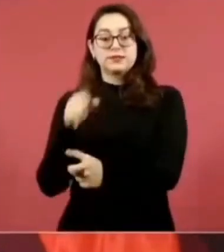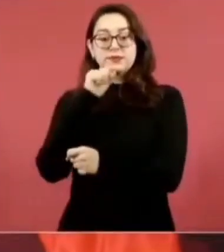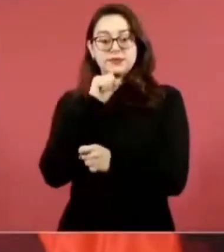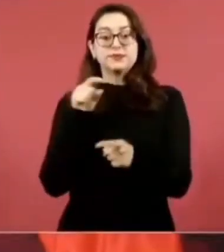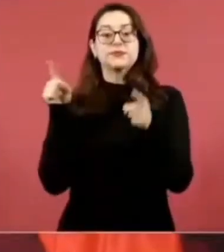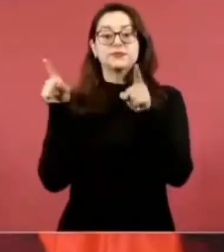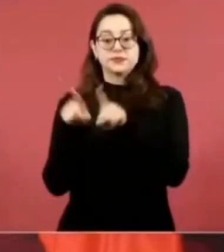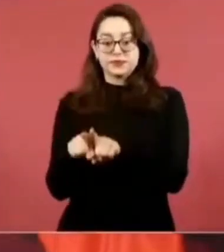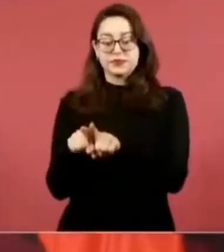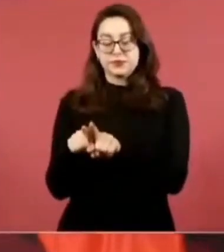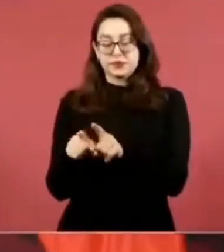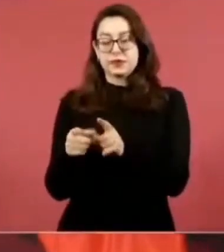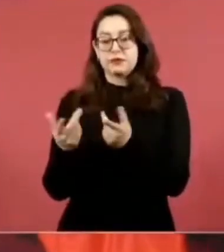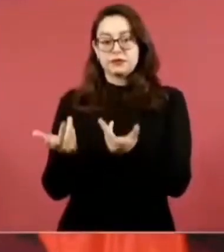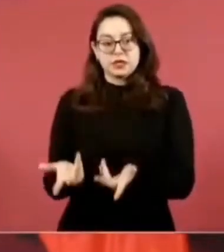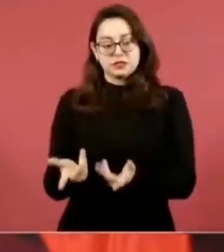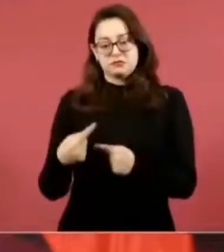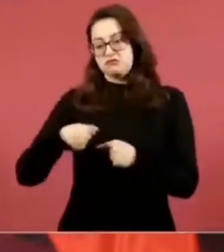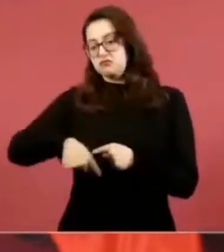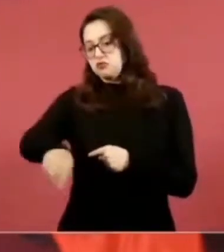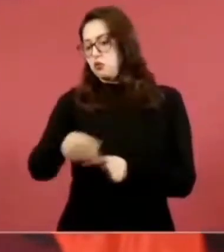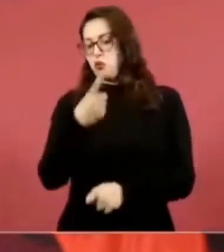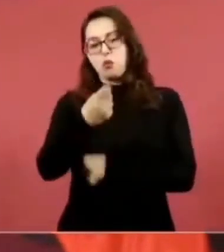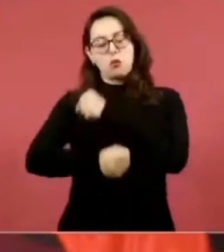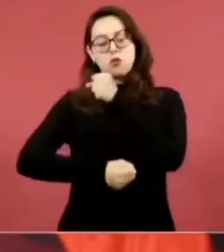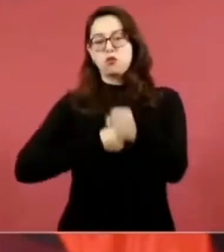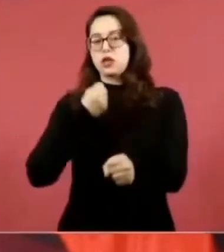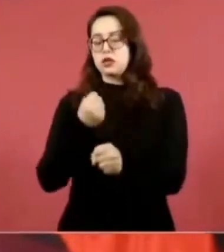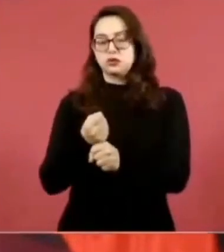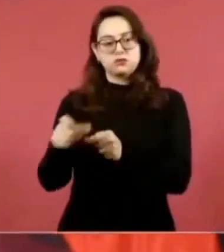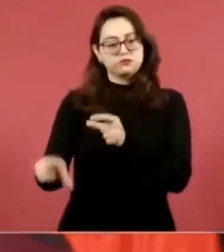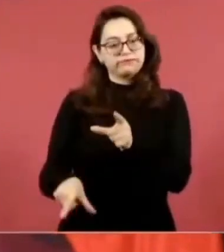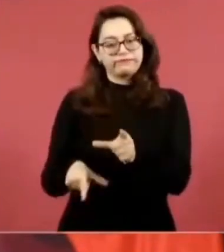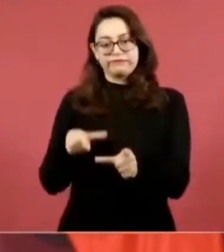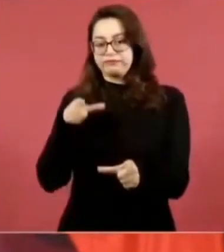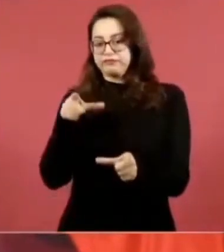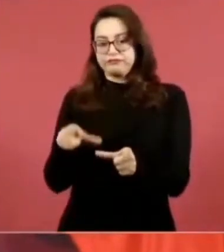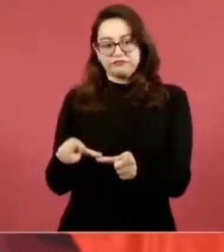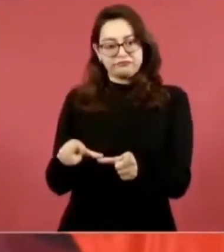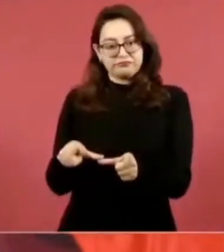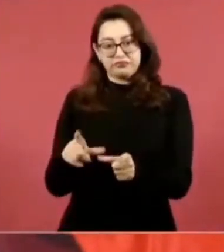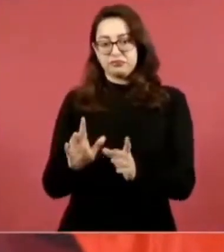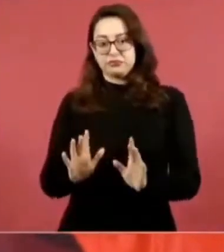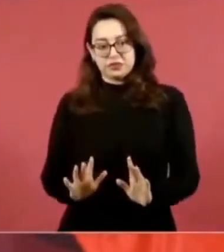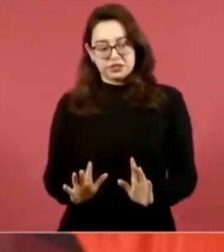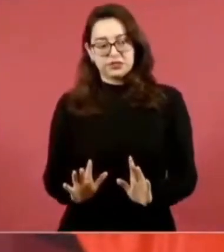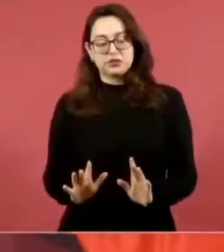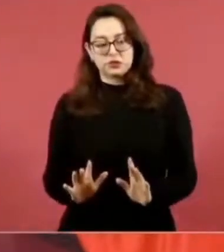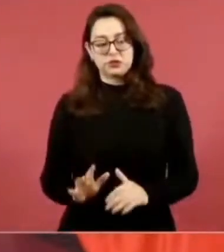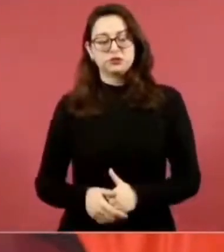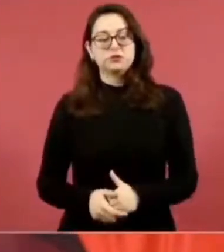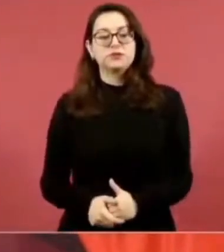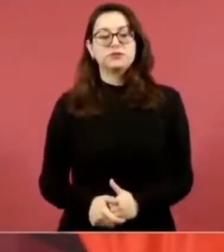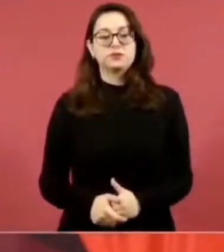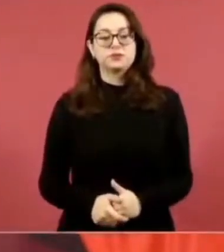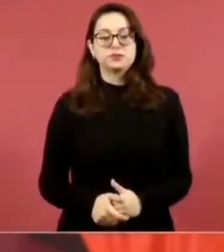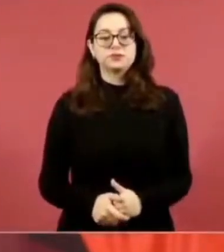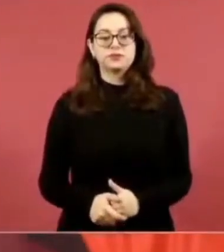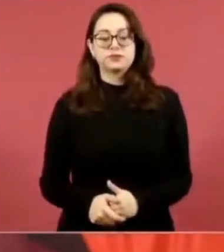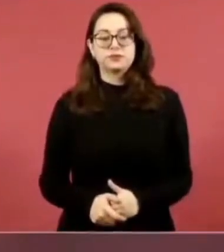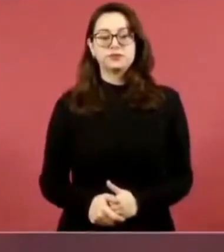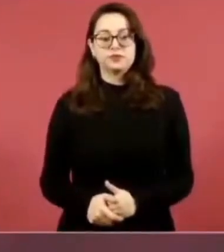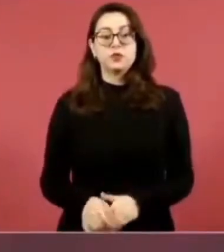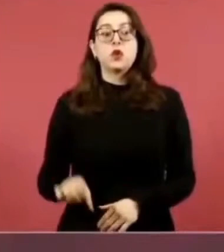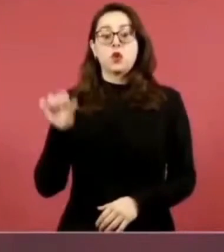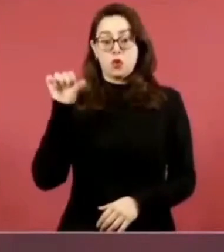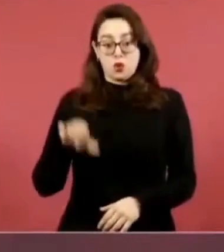concluido antes de que termine nuestro gobierno. Hoy vamos a